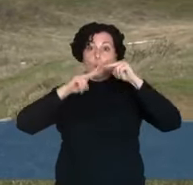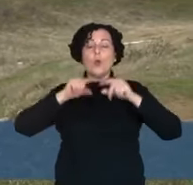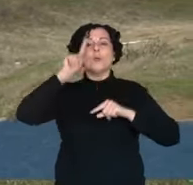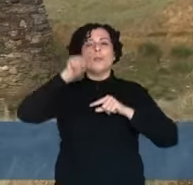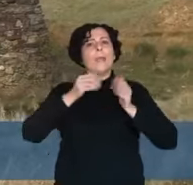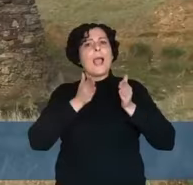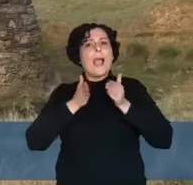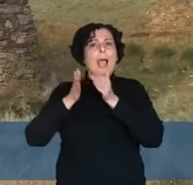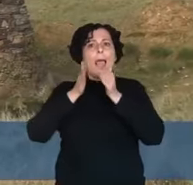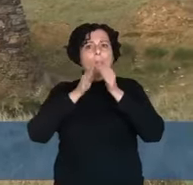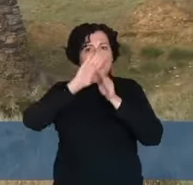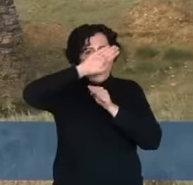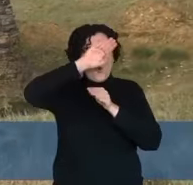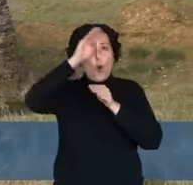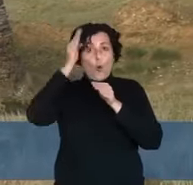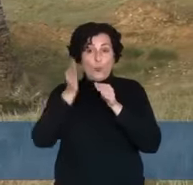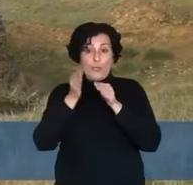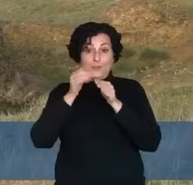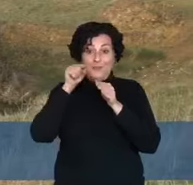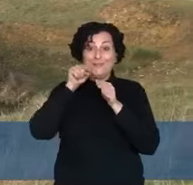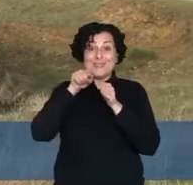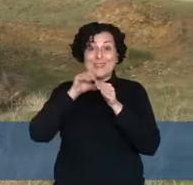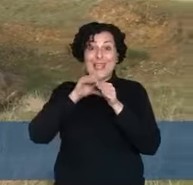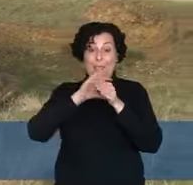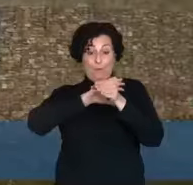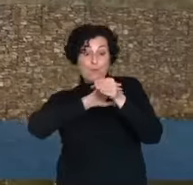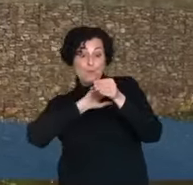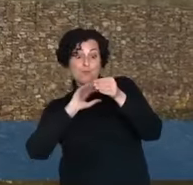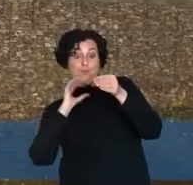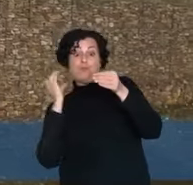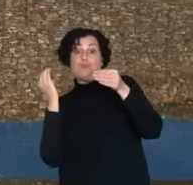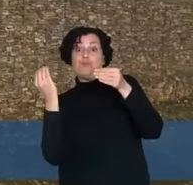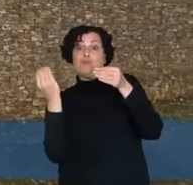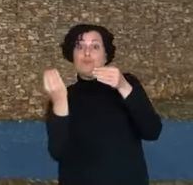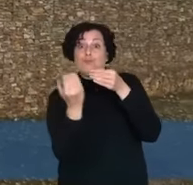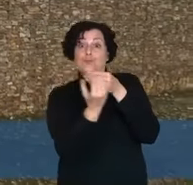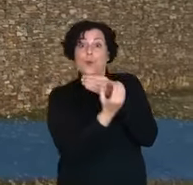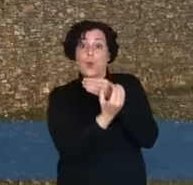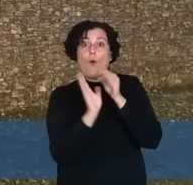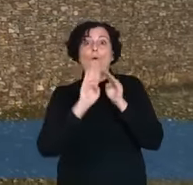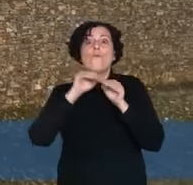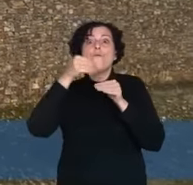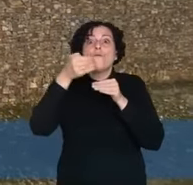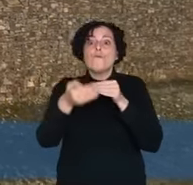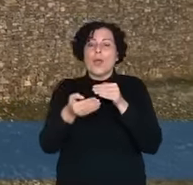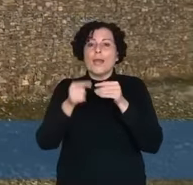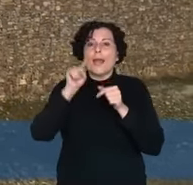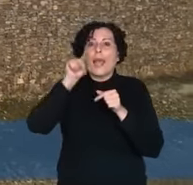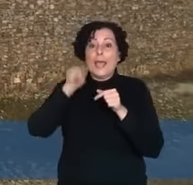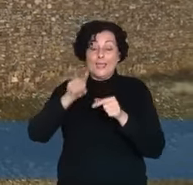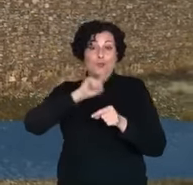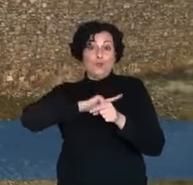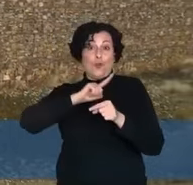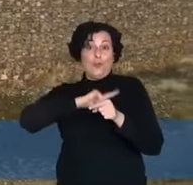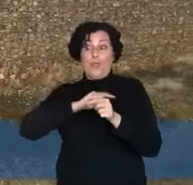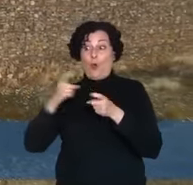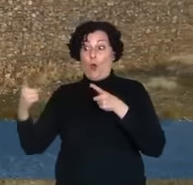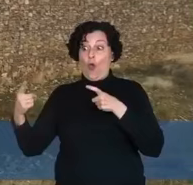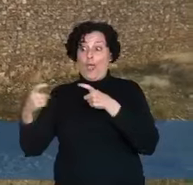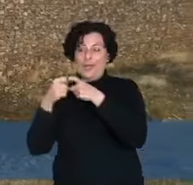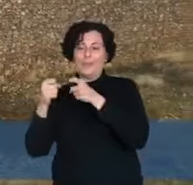camino cubierto. Este camino rodea el fuerte por fuera del foso y permite a los soldados acercarse al enemigo.